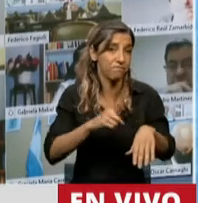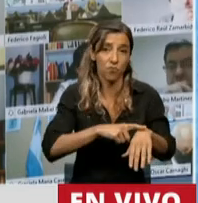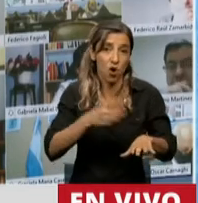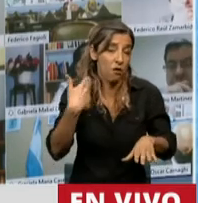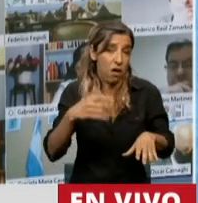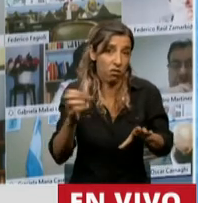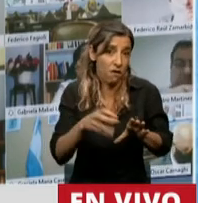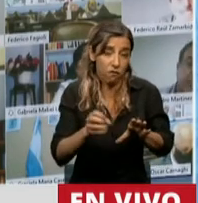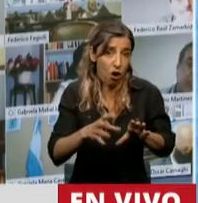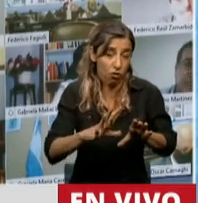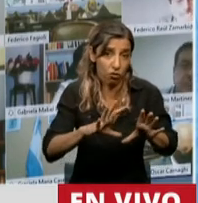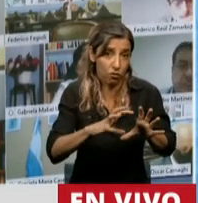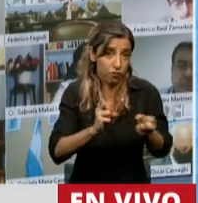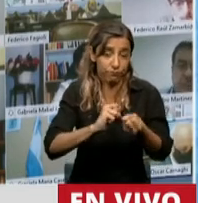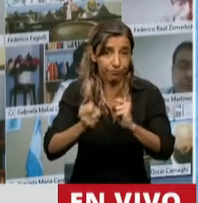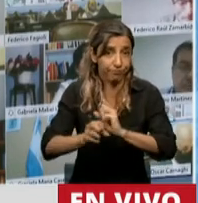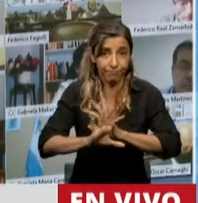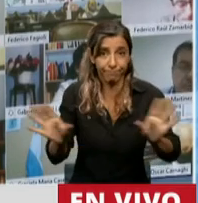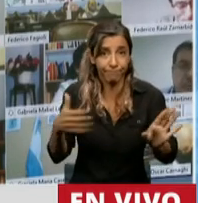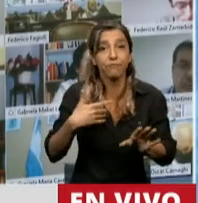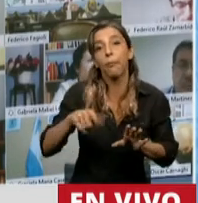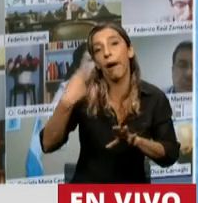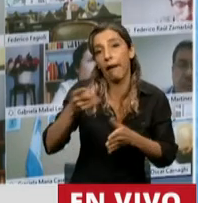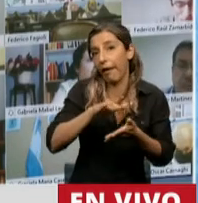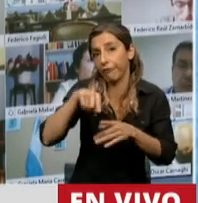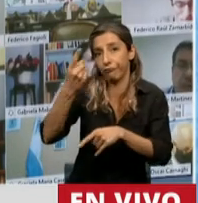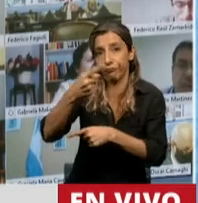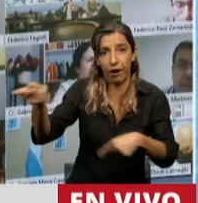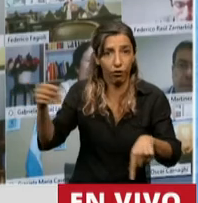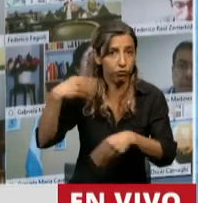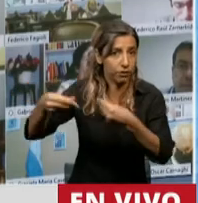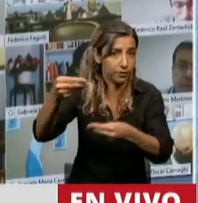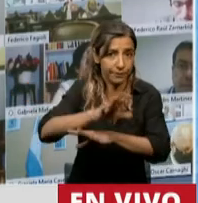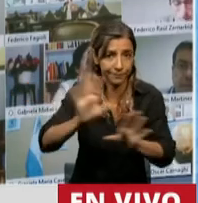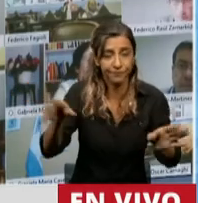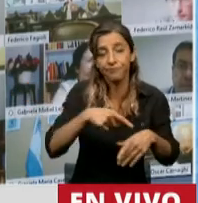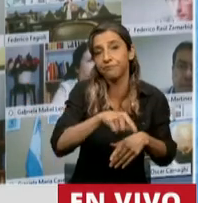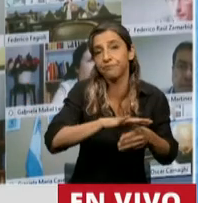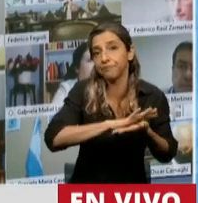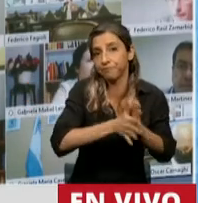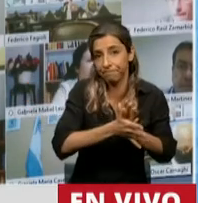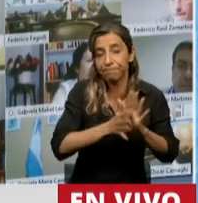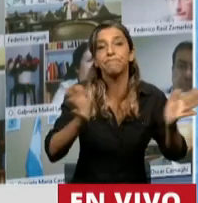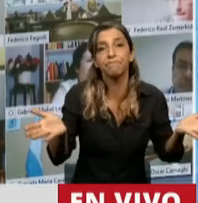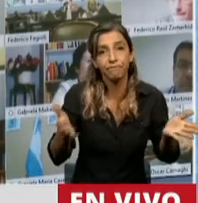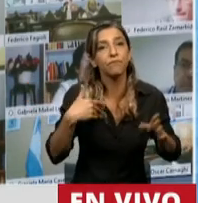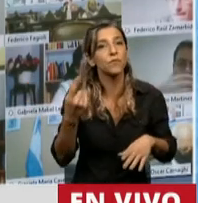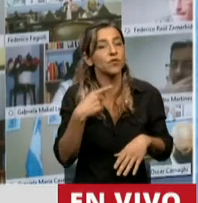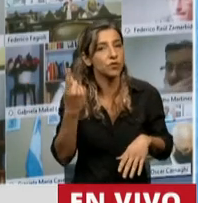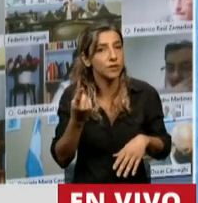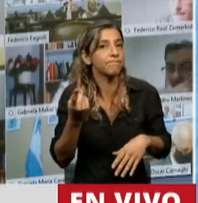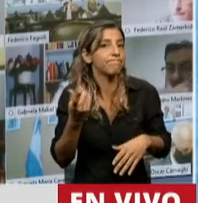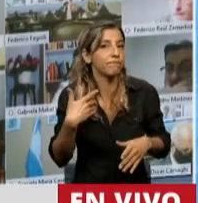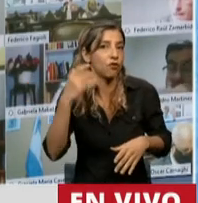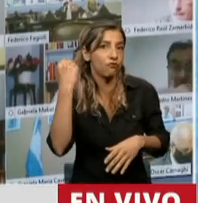y preservar el valor de los recursos y contribuir con la aplicación de estos al desarrollo sustentable